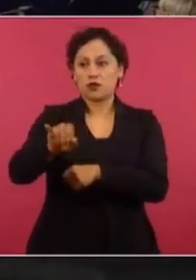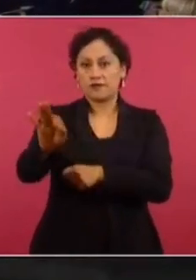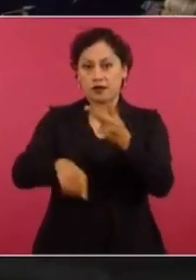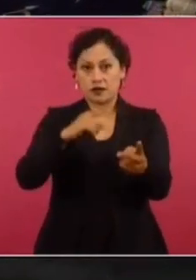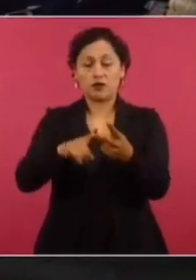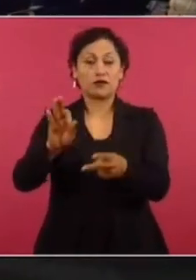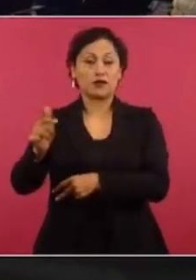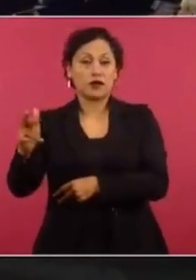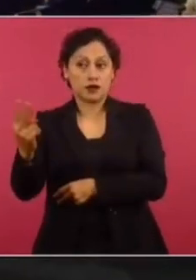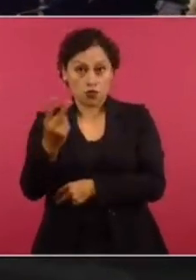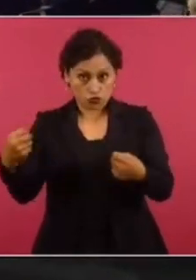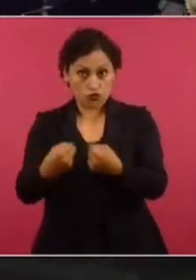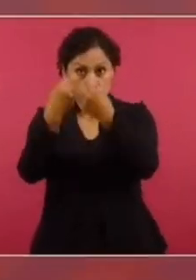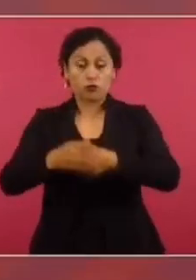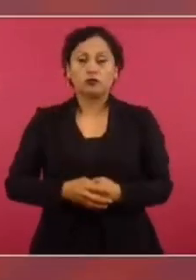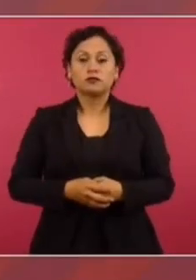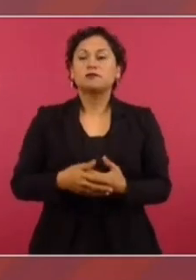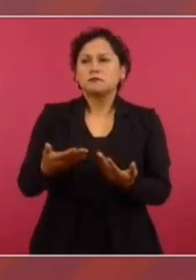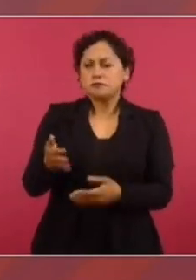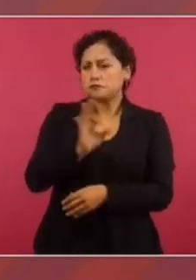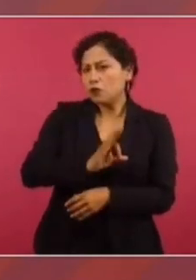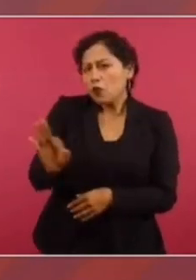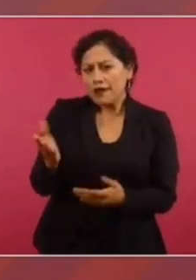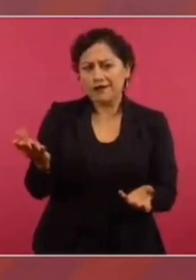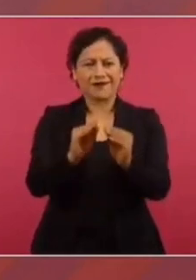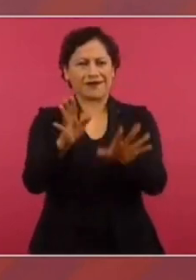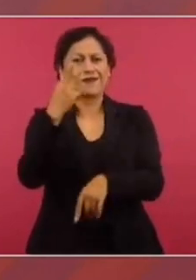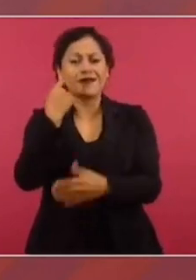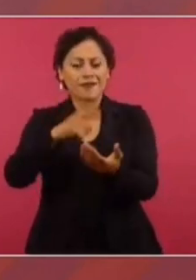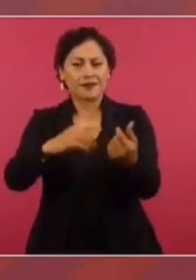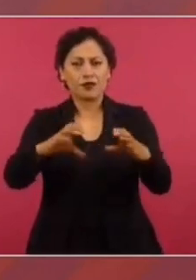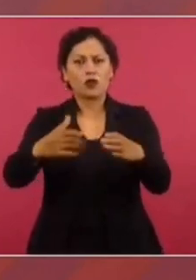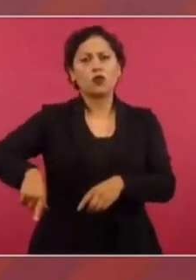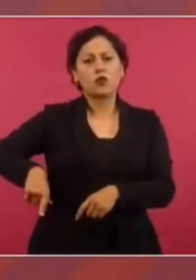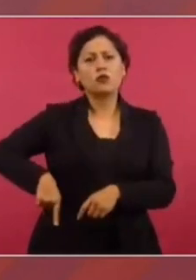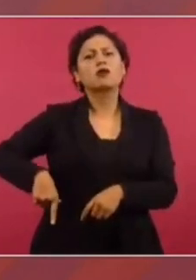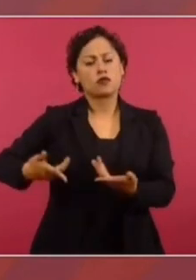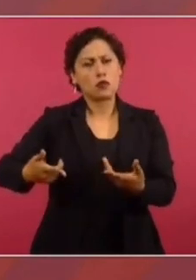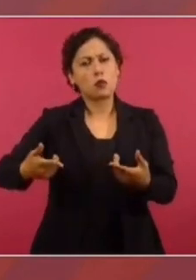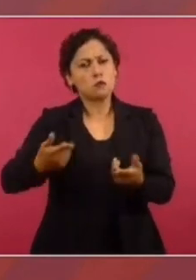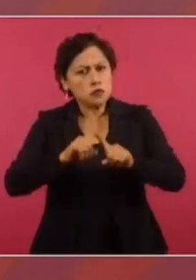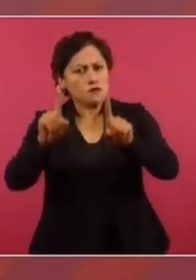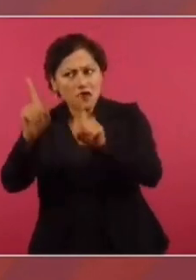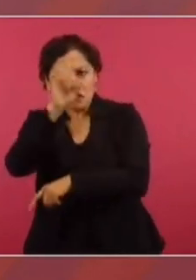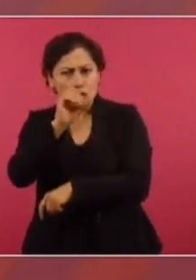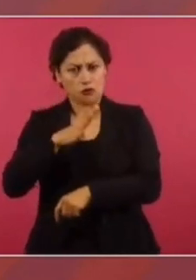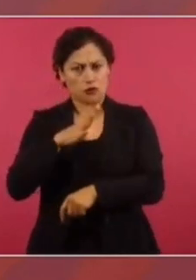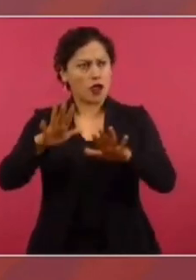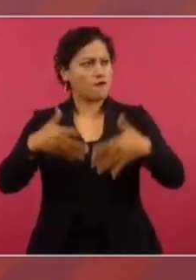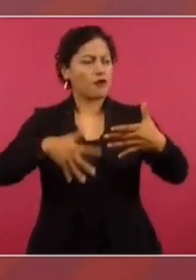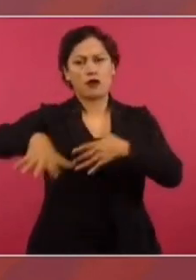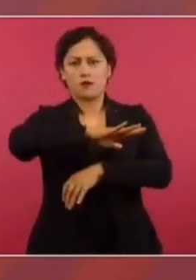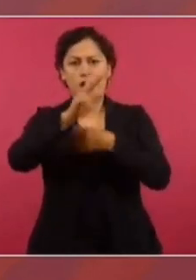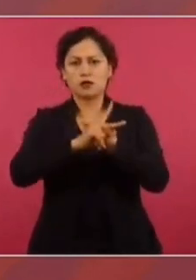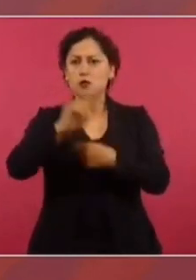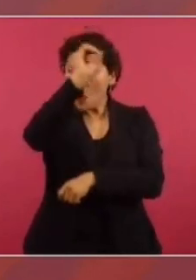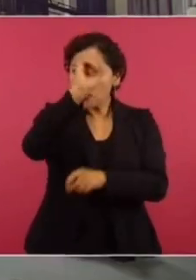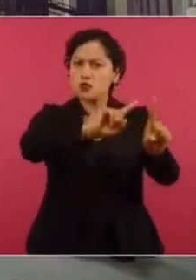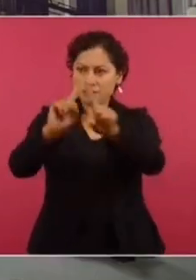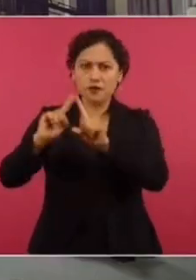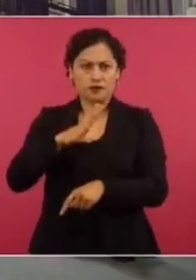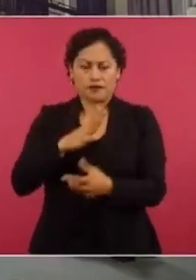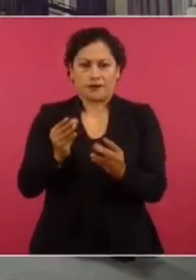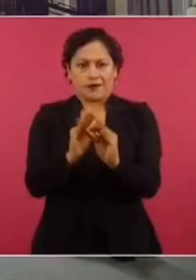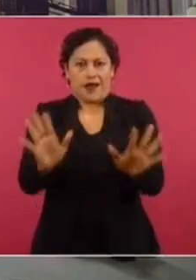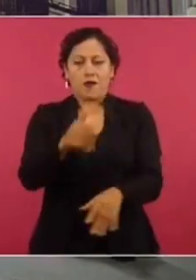Fiscalía, porque precisamente por eso... es que hay diferencias en todo el gobierno, en todos lados. Son criterios distintos y cada quien